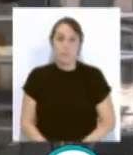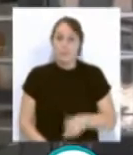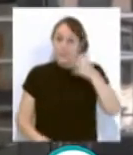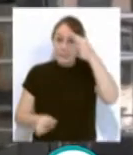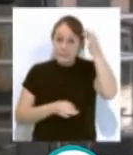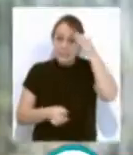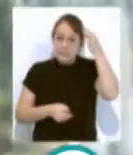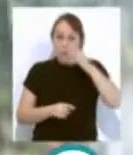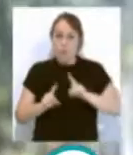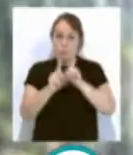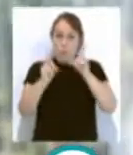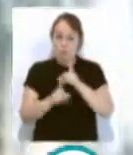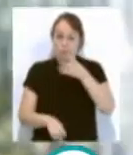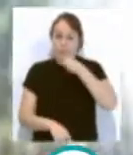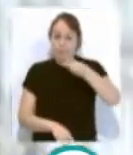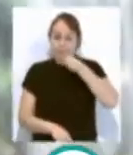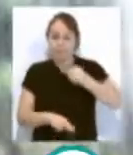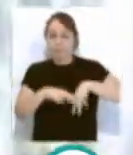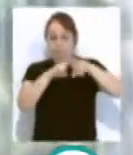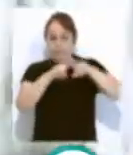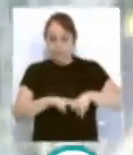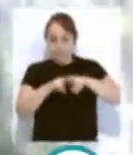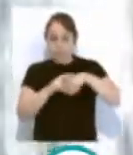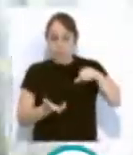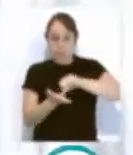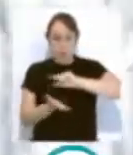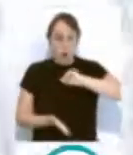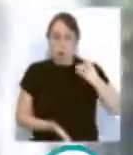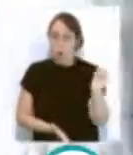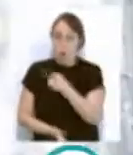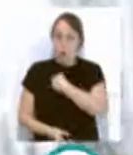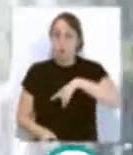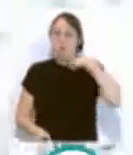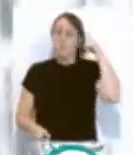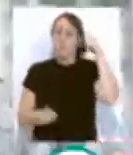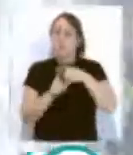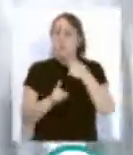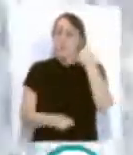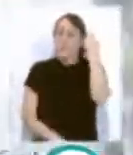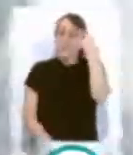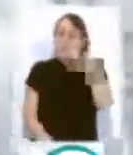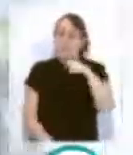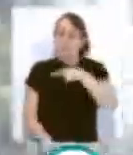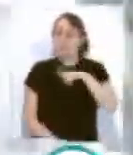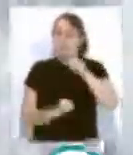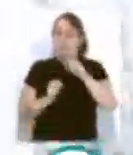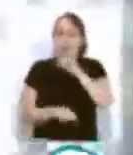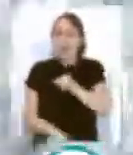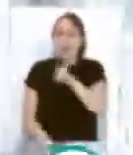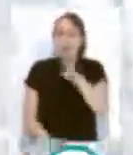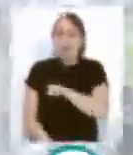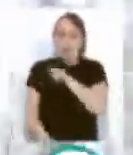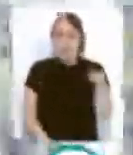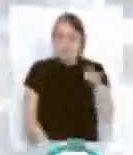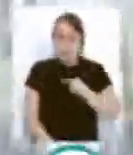concreto, se analizarán todas las fuentes ornamentales de la ciudad para detectar si hay presencia de larvas de mosquitos. Según ha informado el